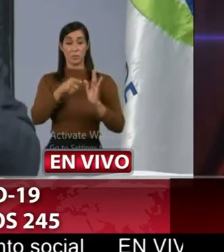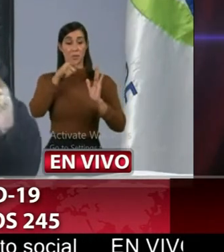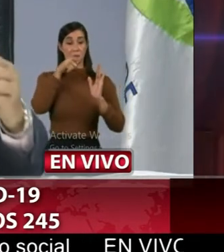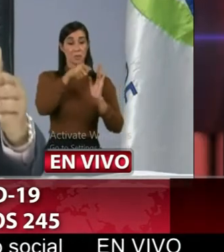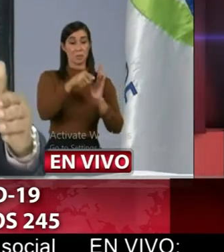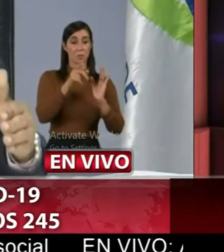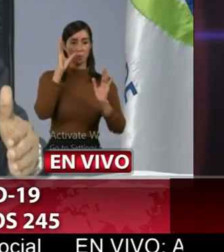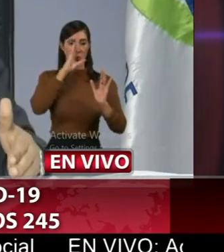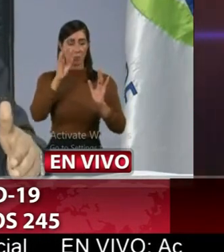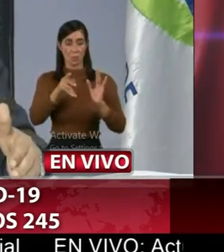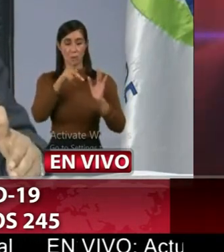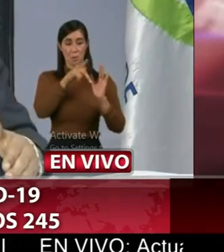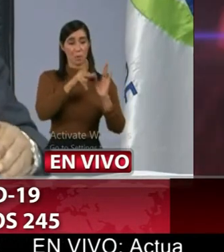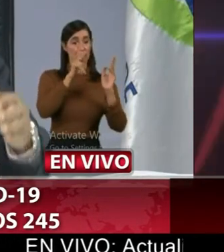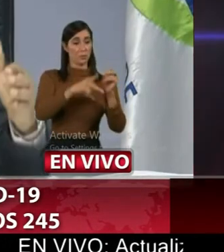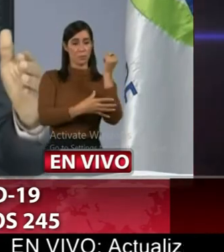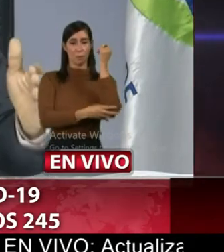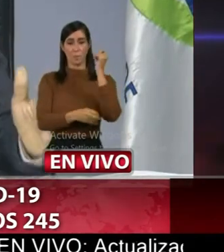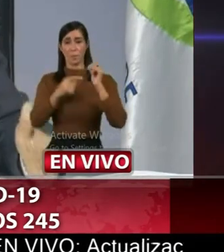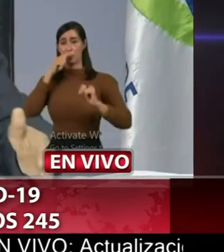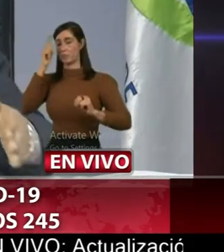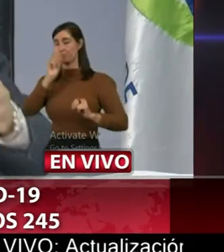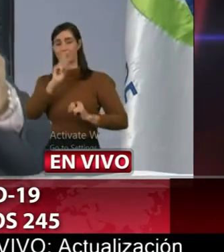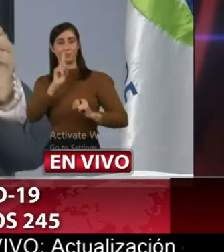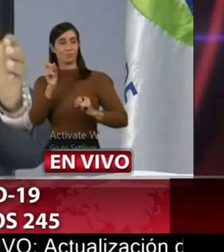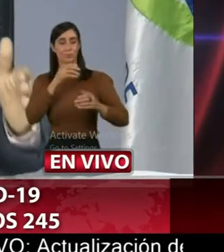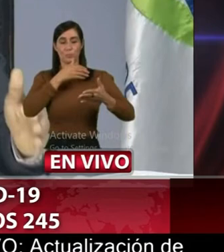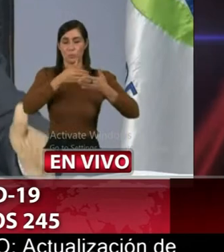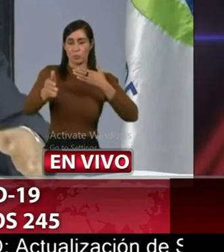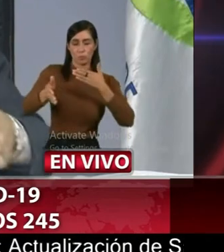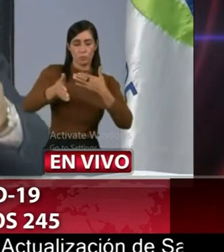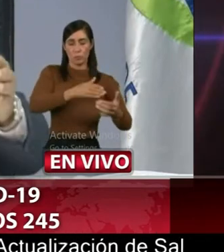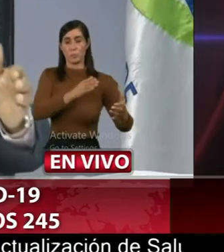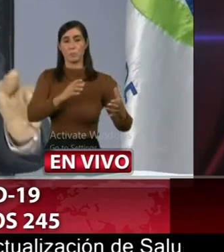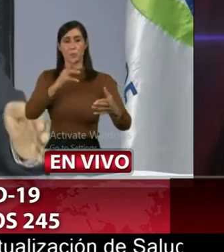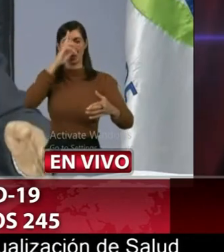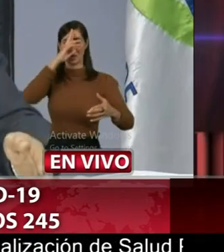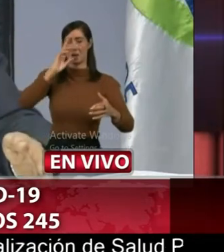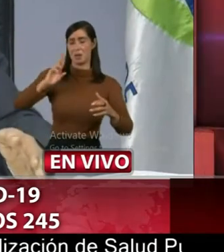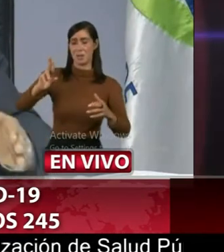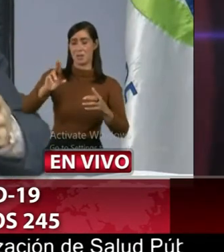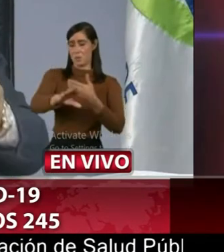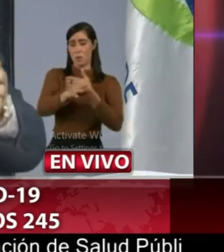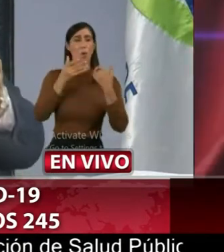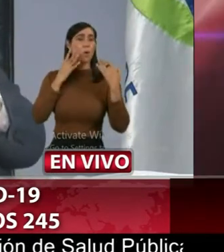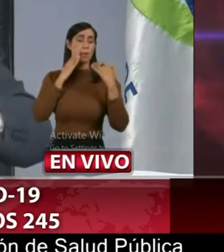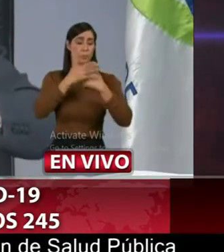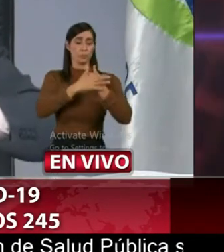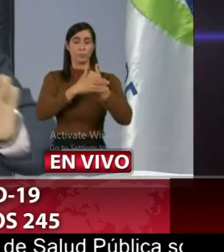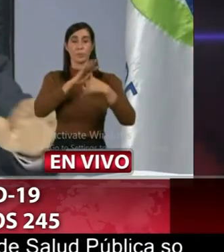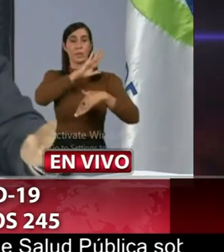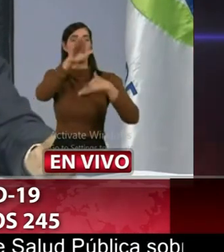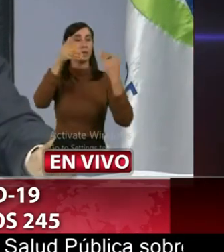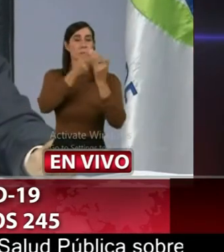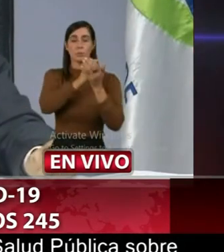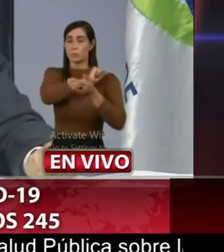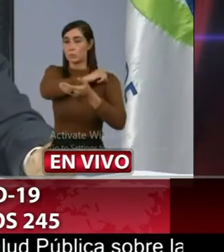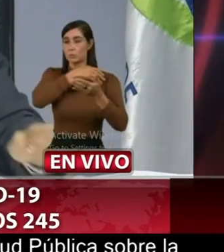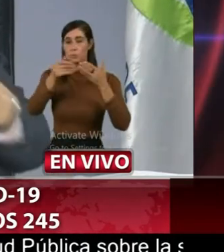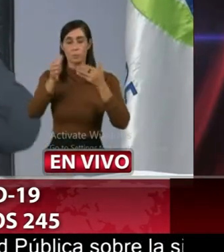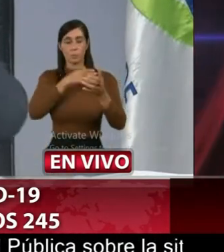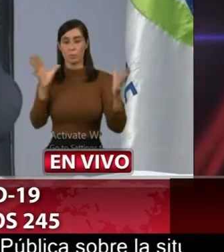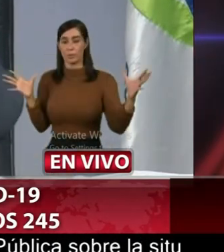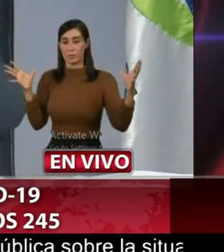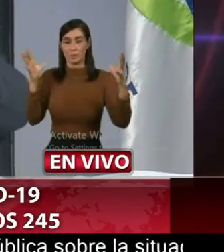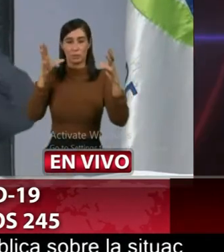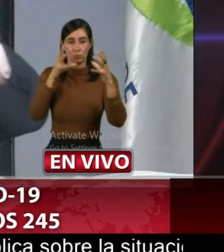el virus no distingue raza religión condición social ni cosa parecida